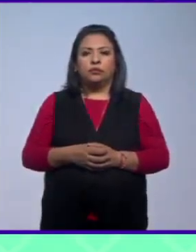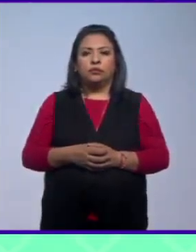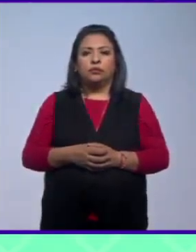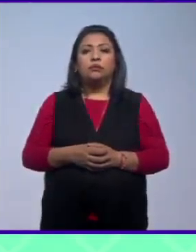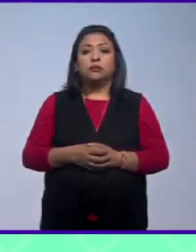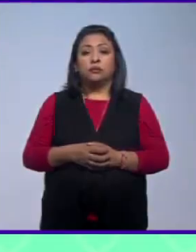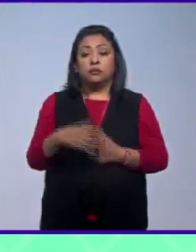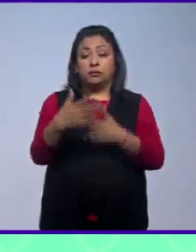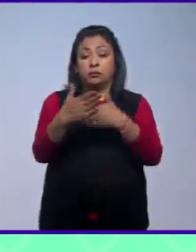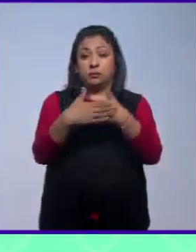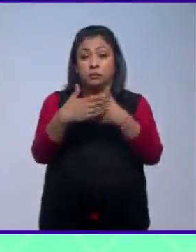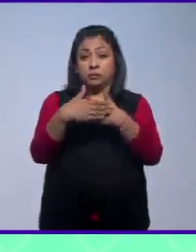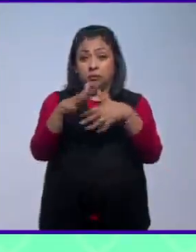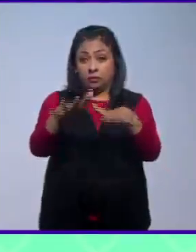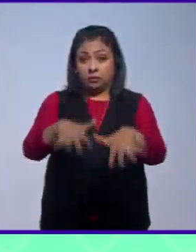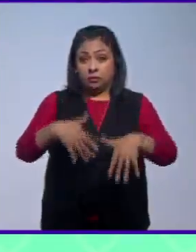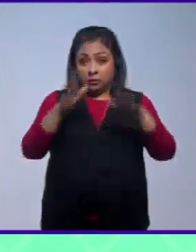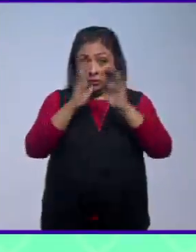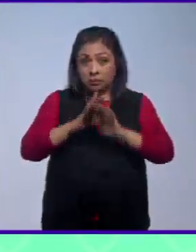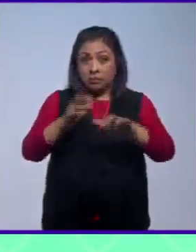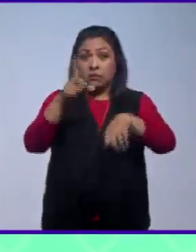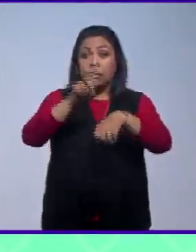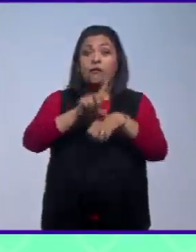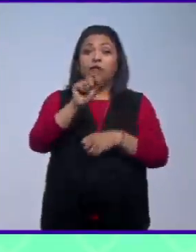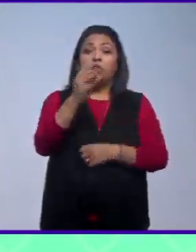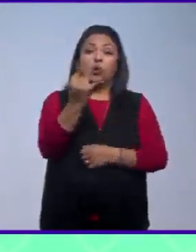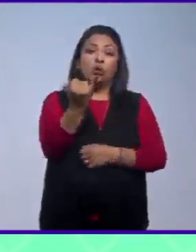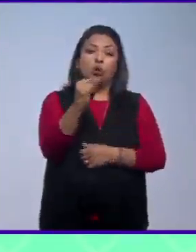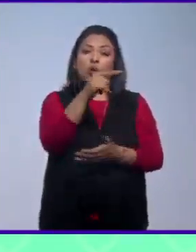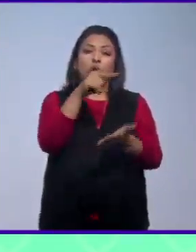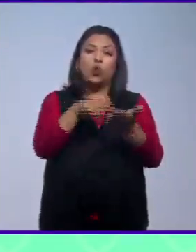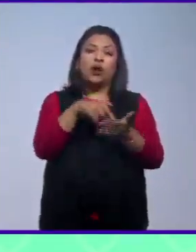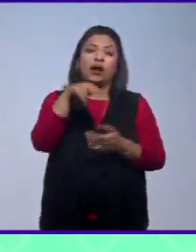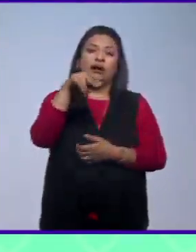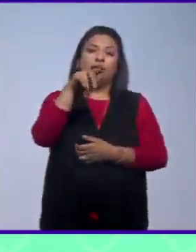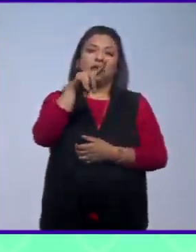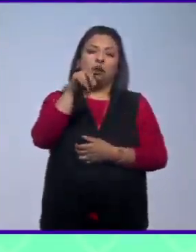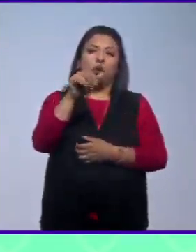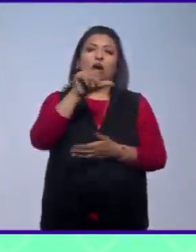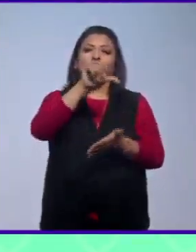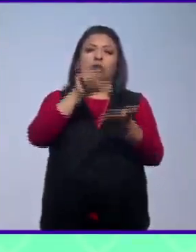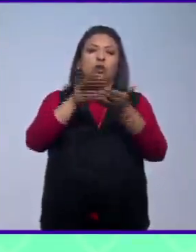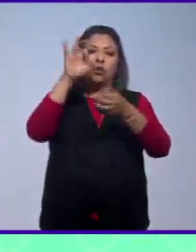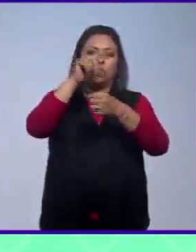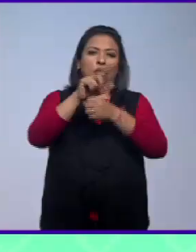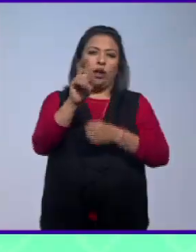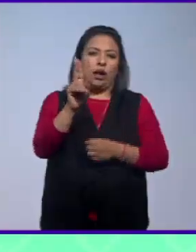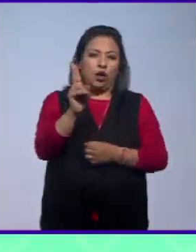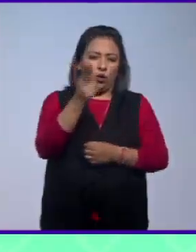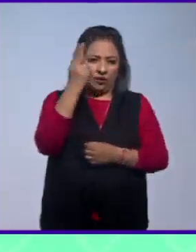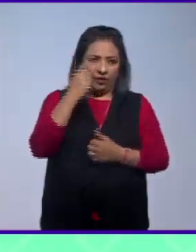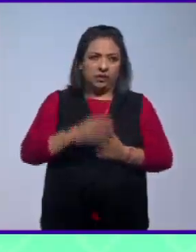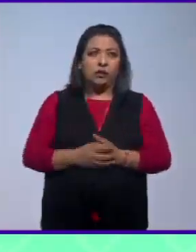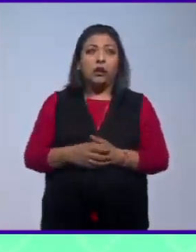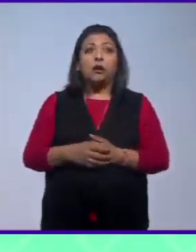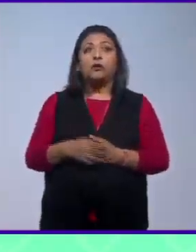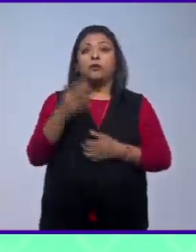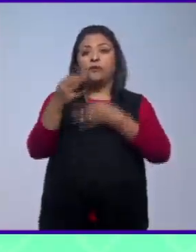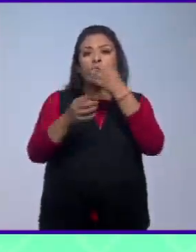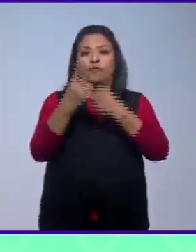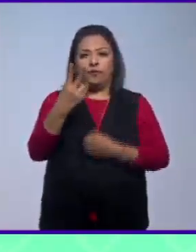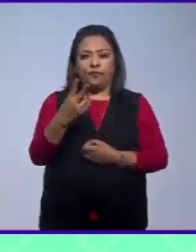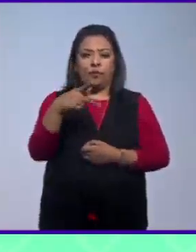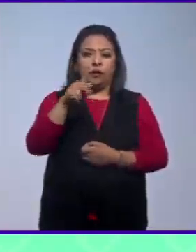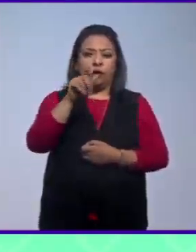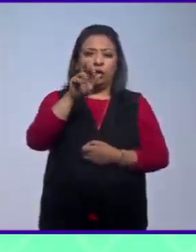El próximo concierto será el 24 de junio en la Sala Nezahualcóyotl del Centro Cultural Universitario. Noticias 22,